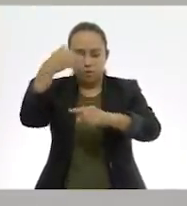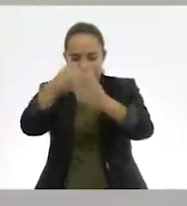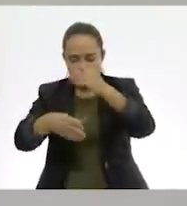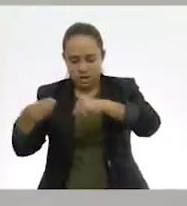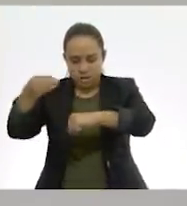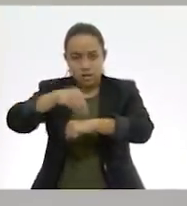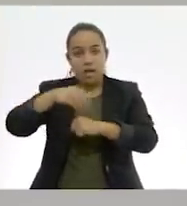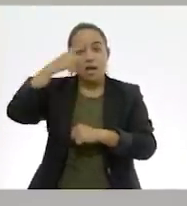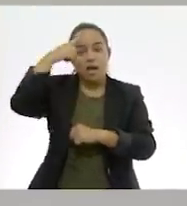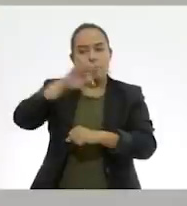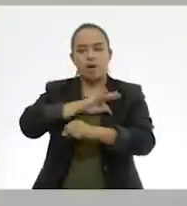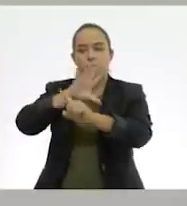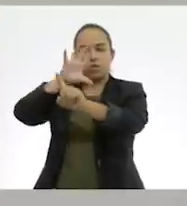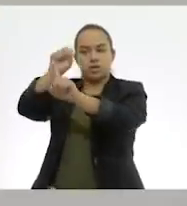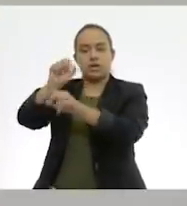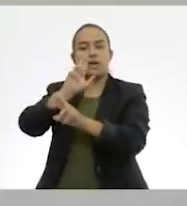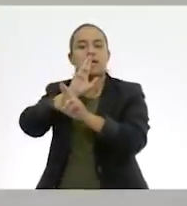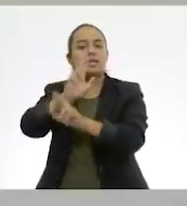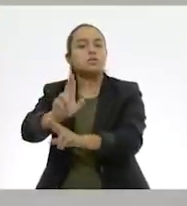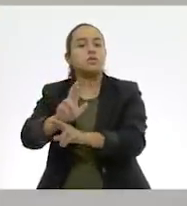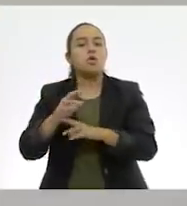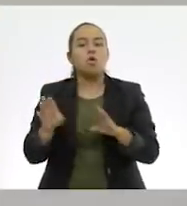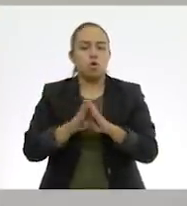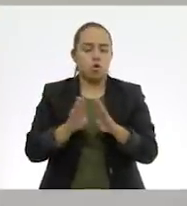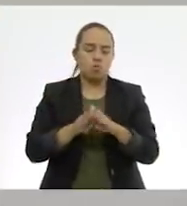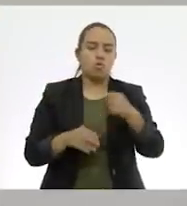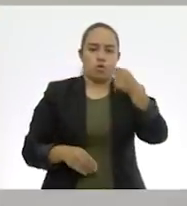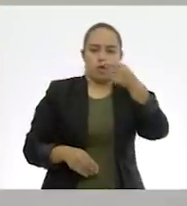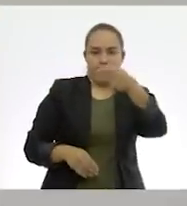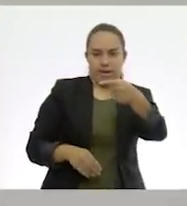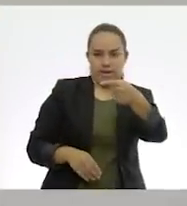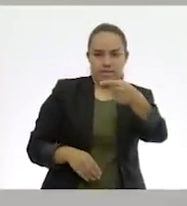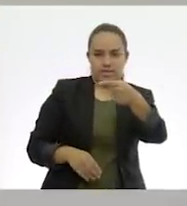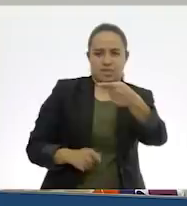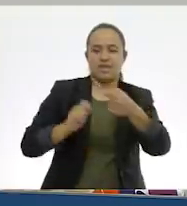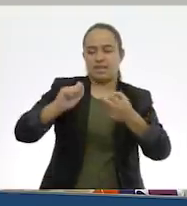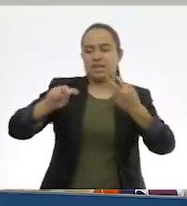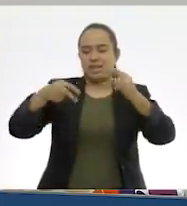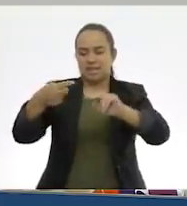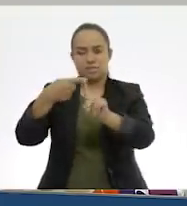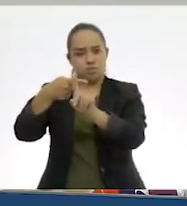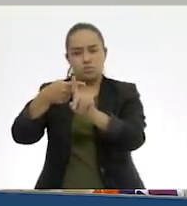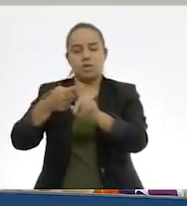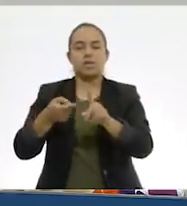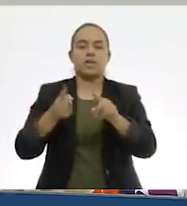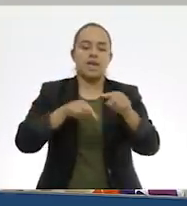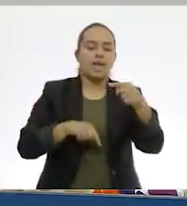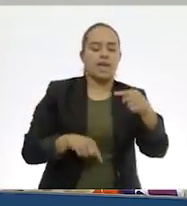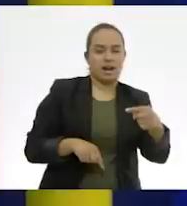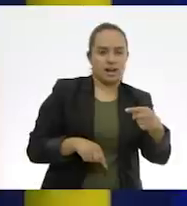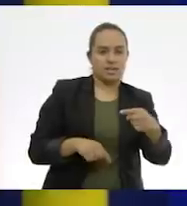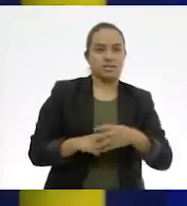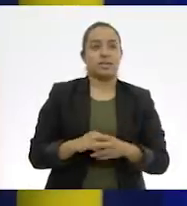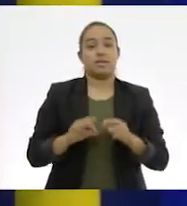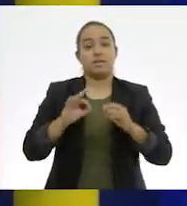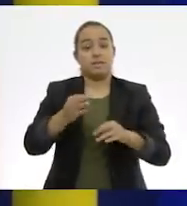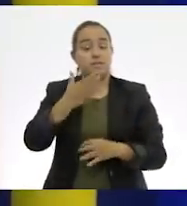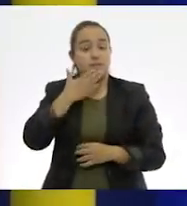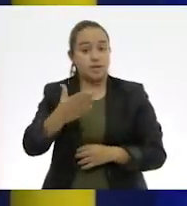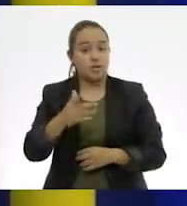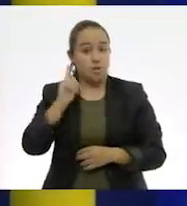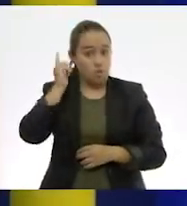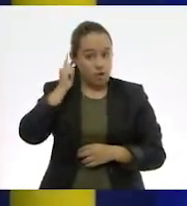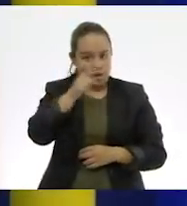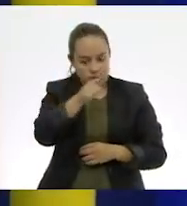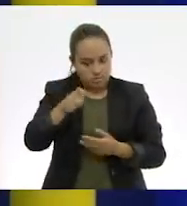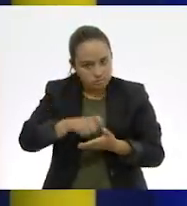para poder llegar al resultado mediante una resta, que es la operación contraria a la suma. Perfecto. Bueno, pues espero que hayan